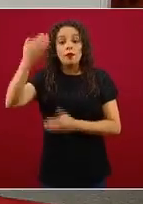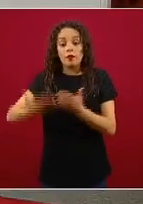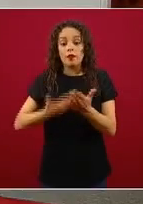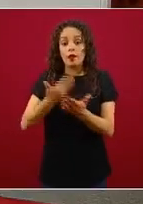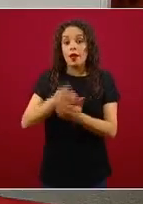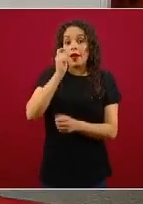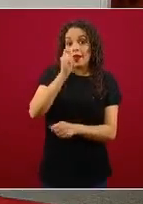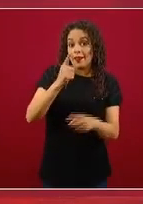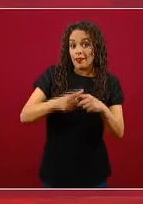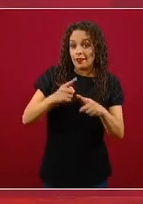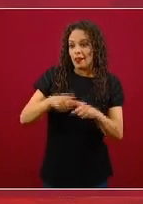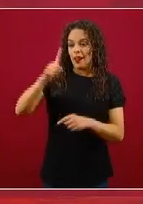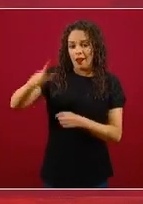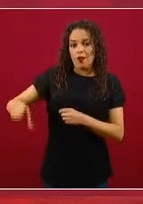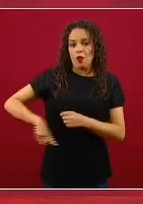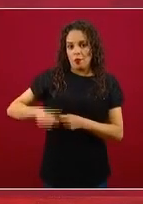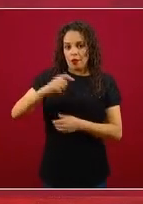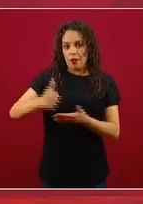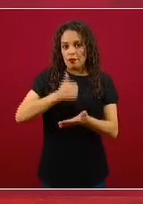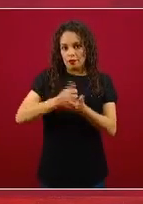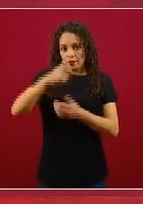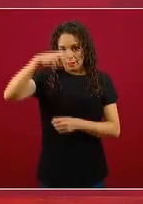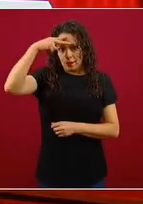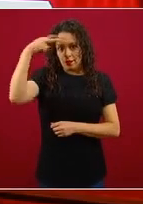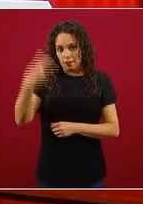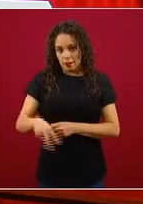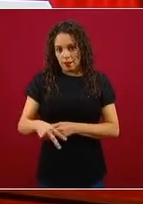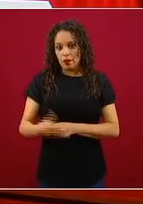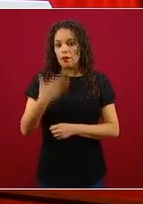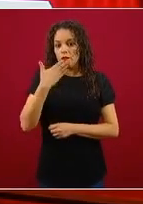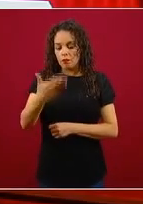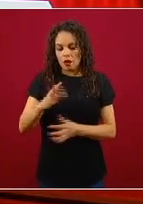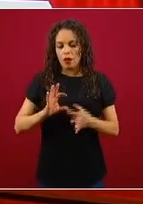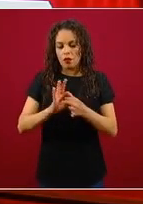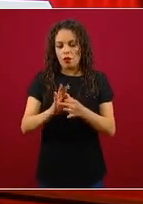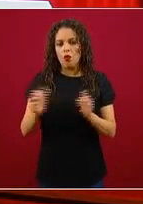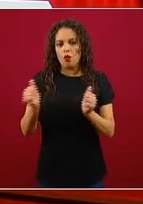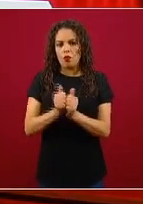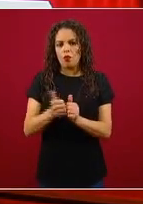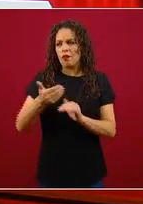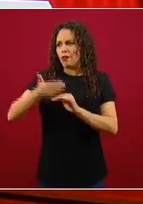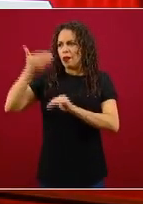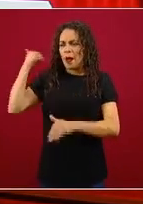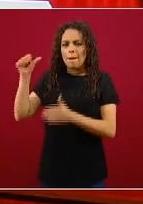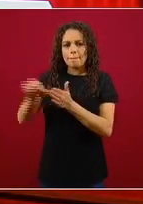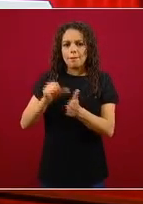pero que es perfectamente compatible con lo que hemos planteado por meses.